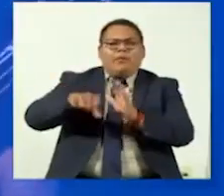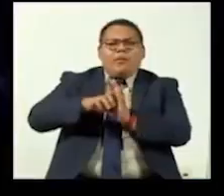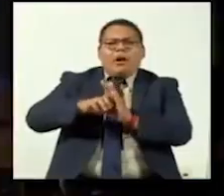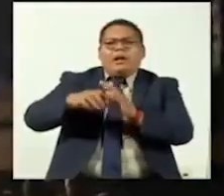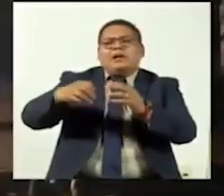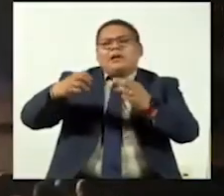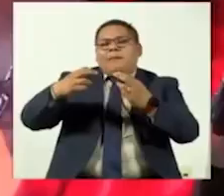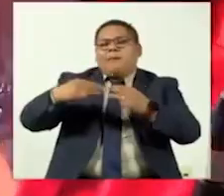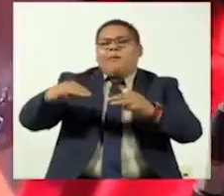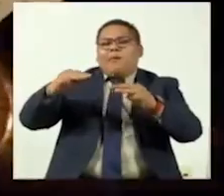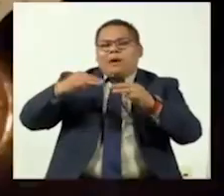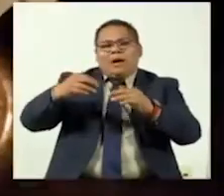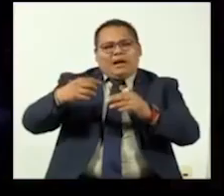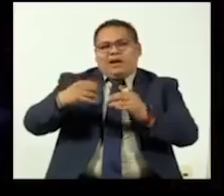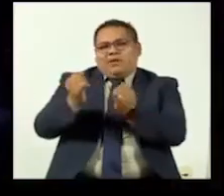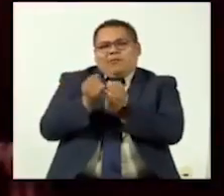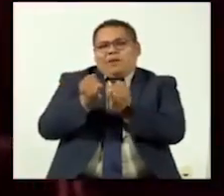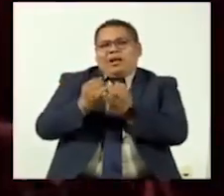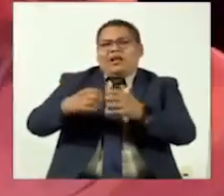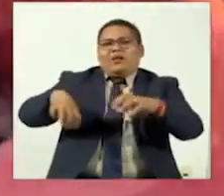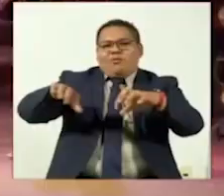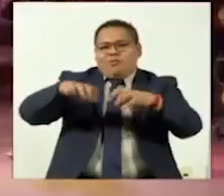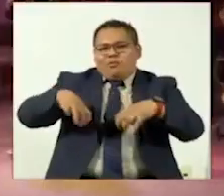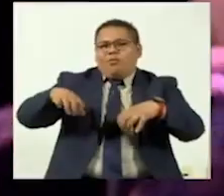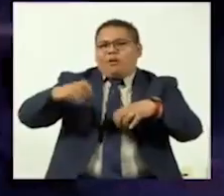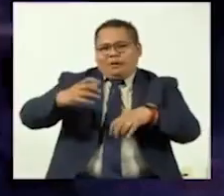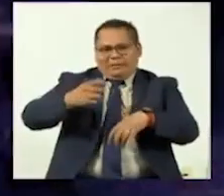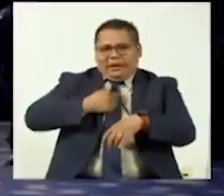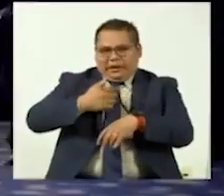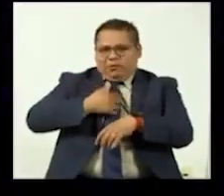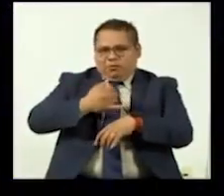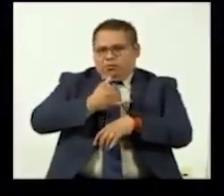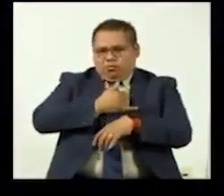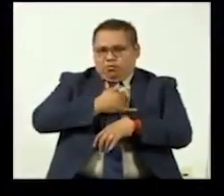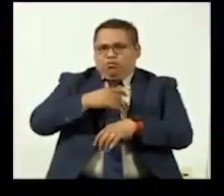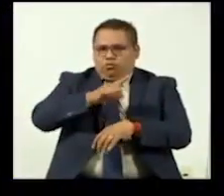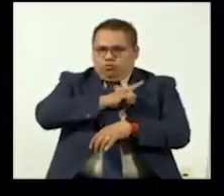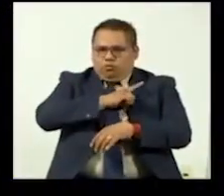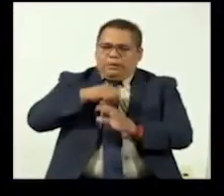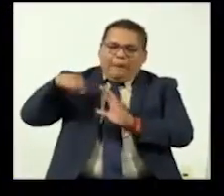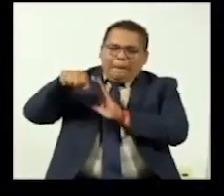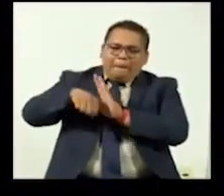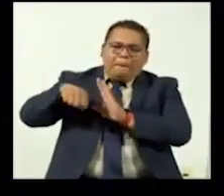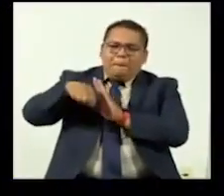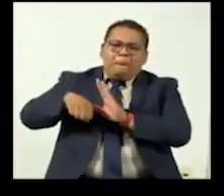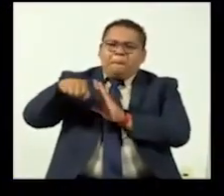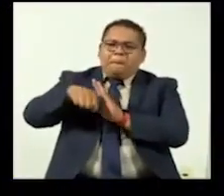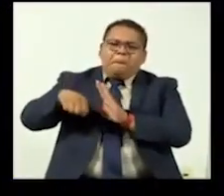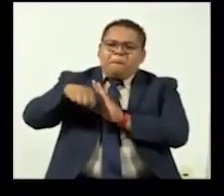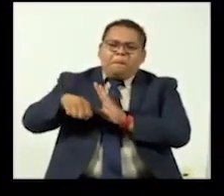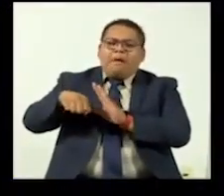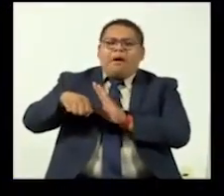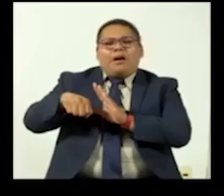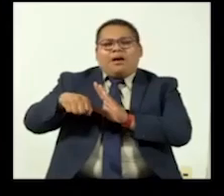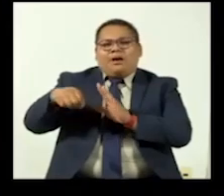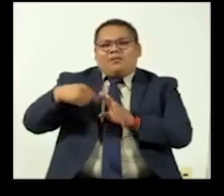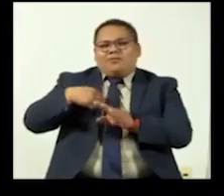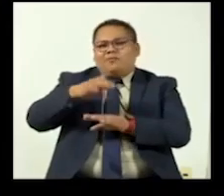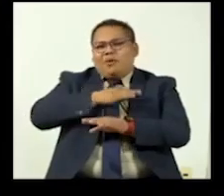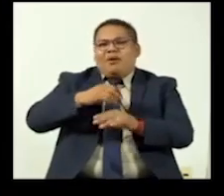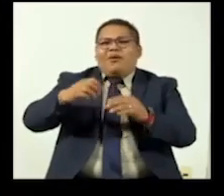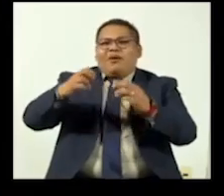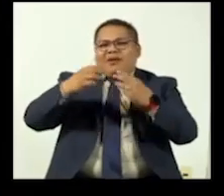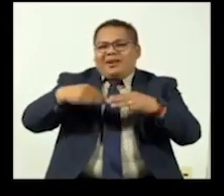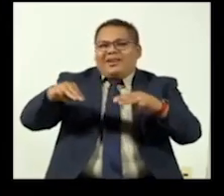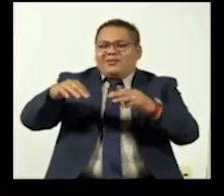para grabarme, yo puedo grabarme, hacer una mezcla lo suficientemente decente como para